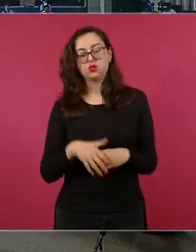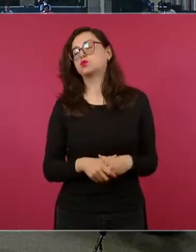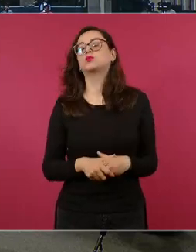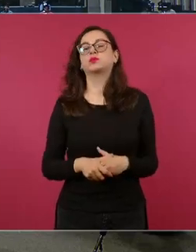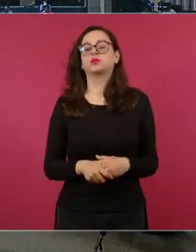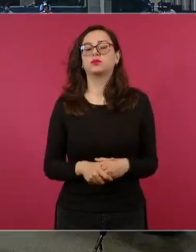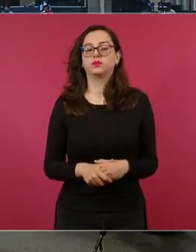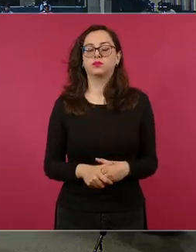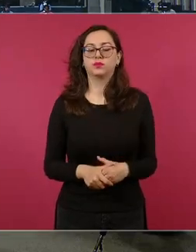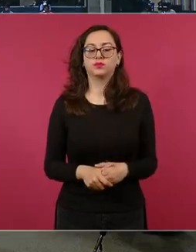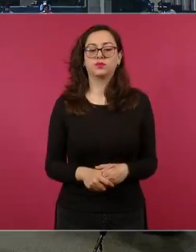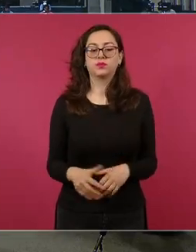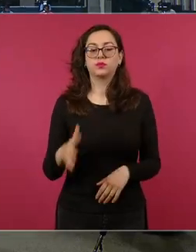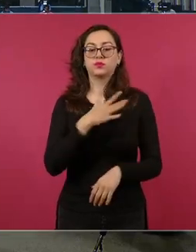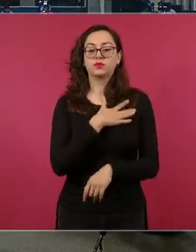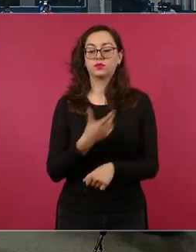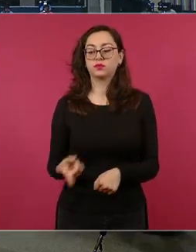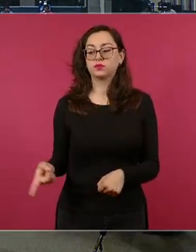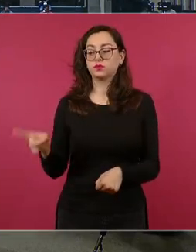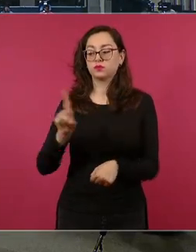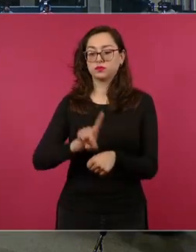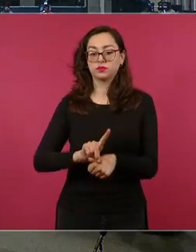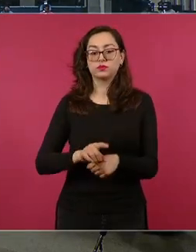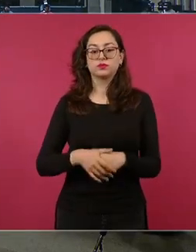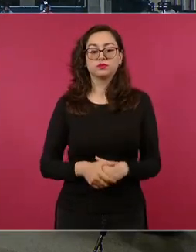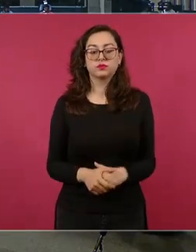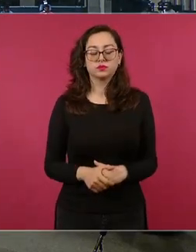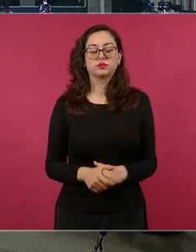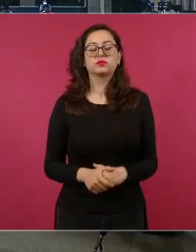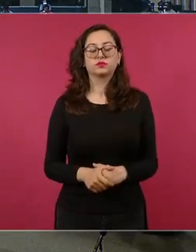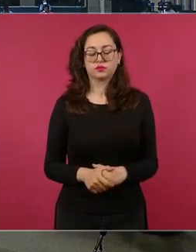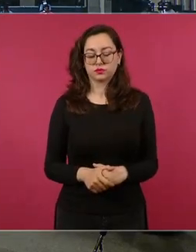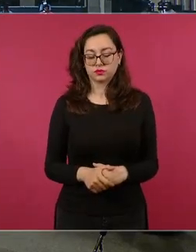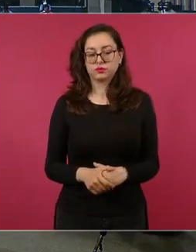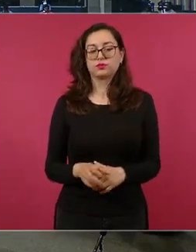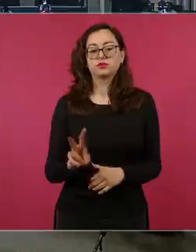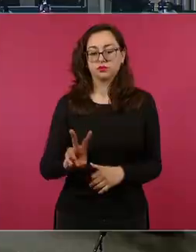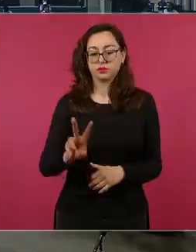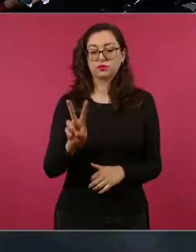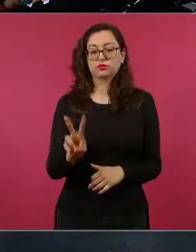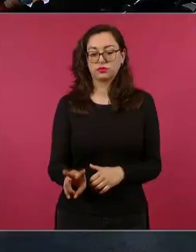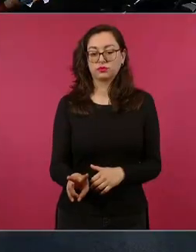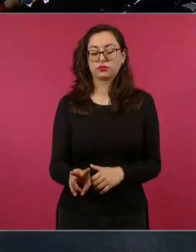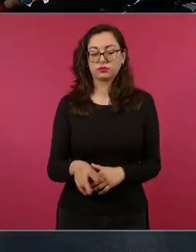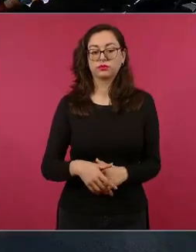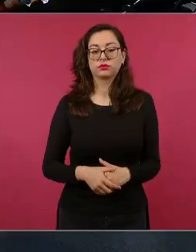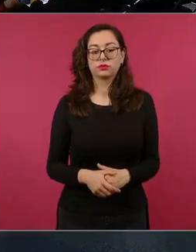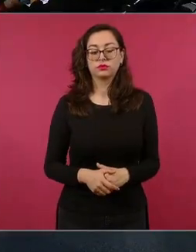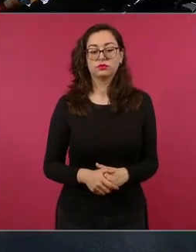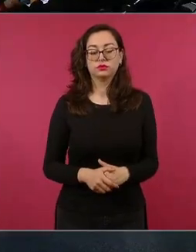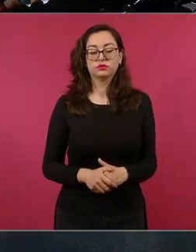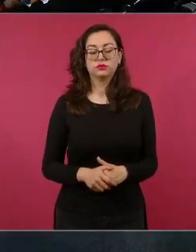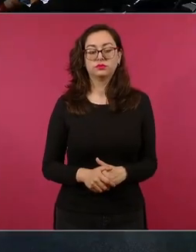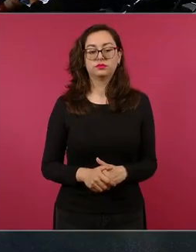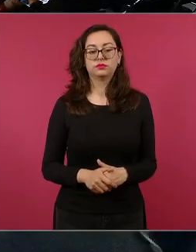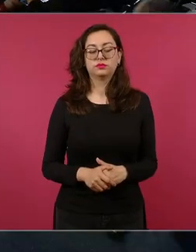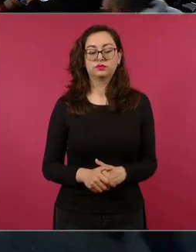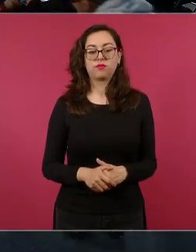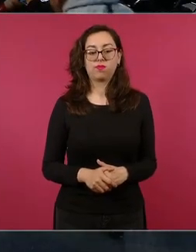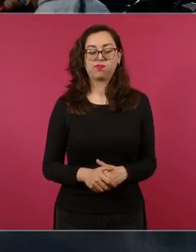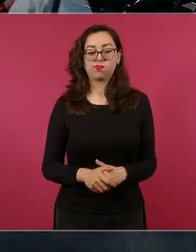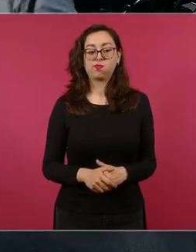buenos días si en efecto nosotros consideramos que a partir del